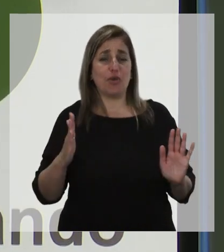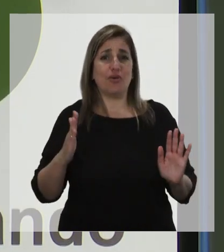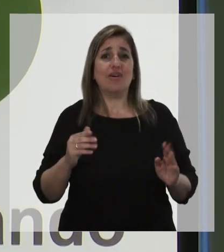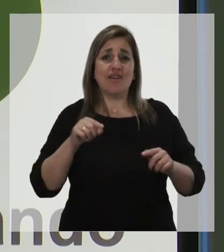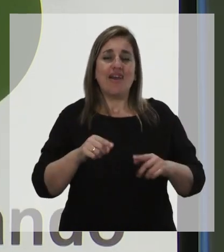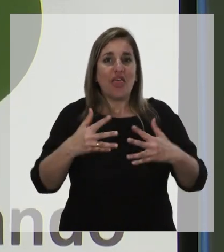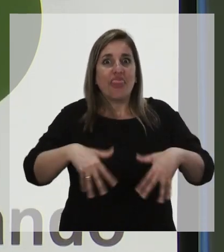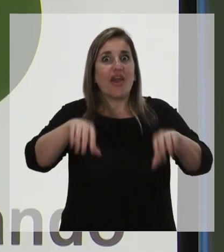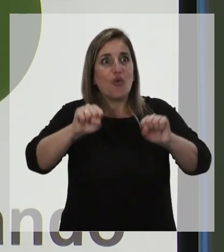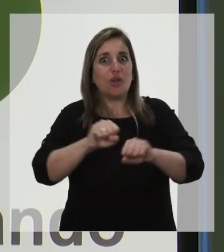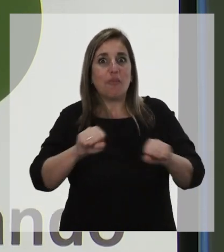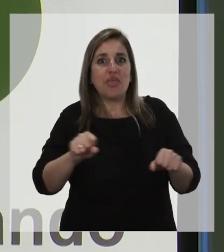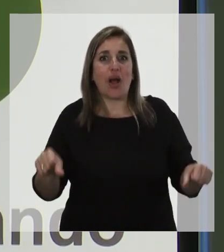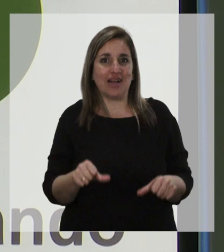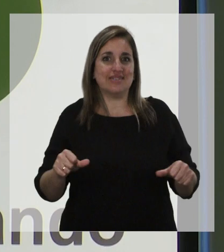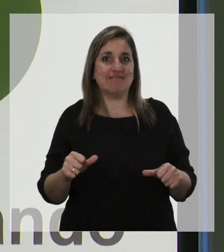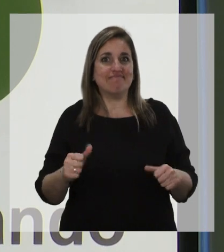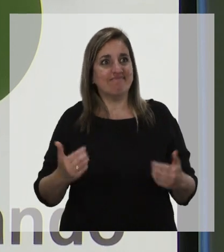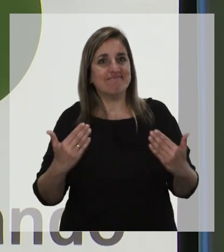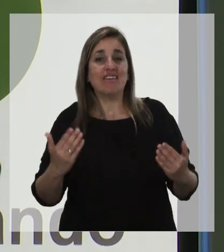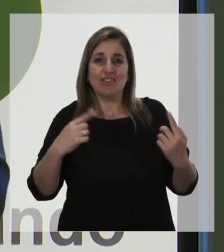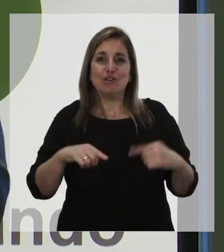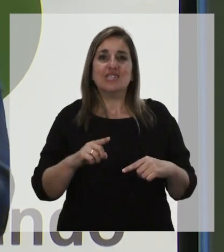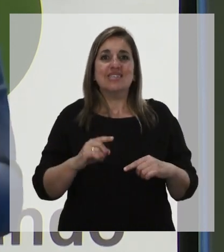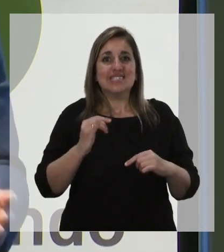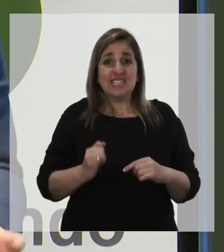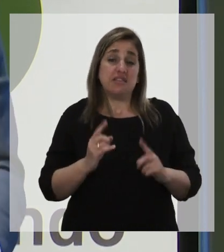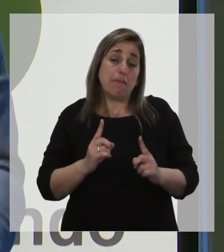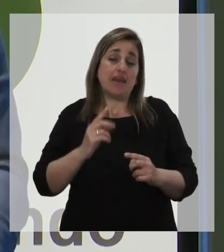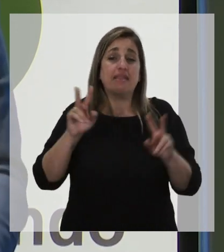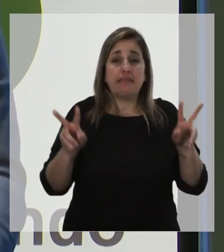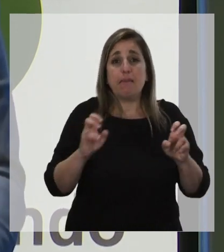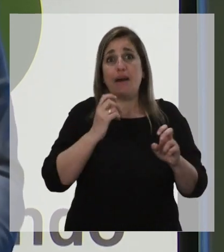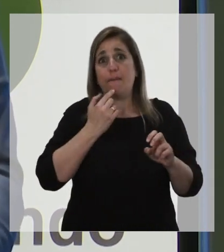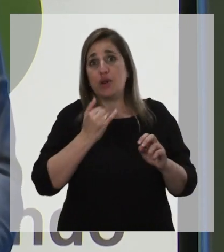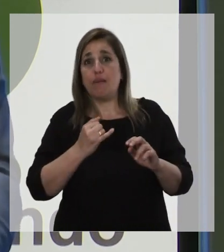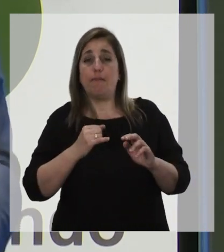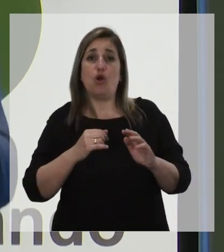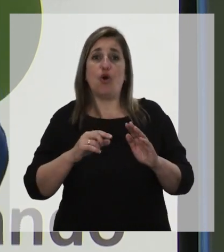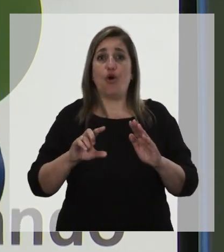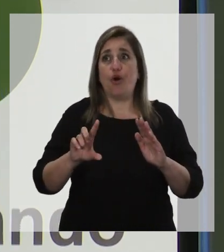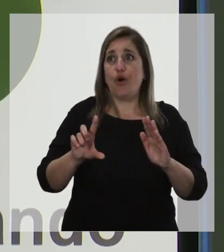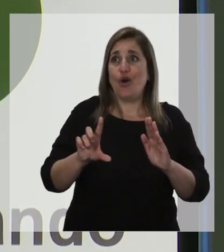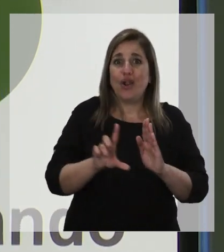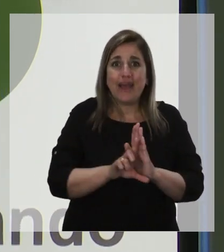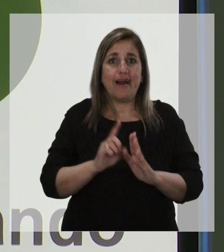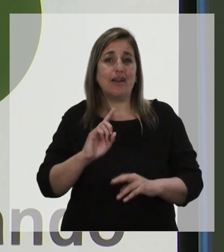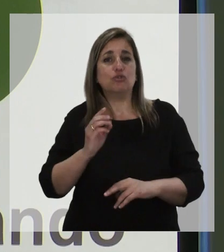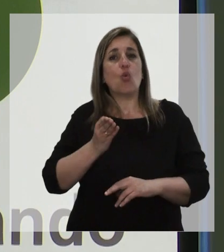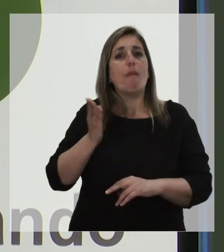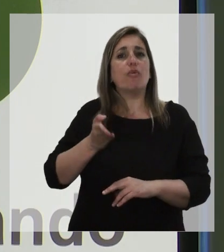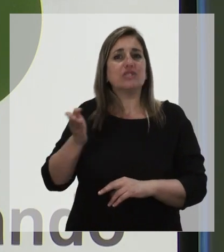que tenían una habilidad. Las distancias a veces son legales, los porcentajes de